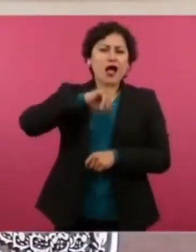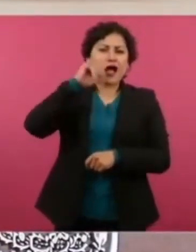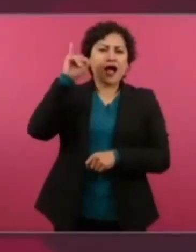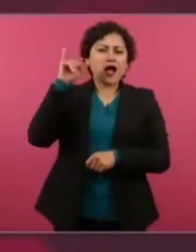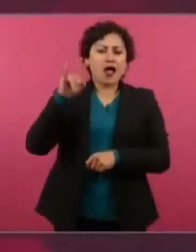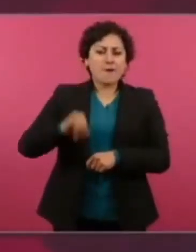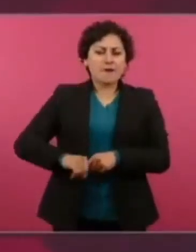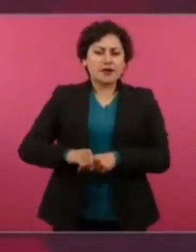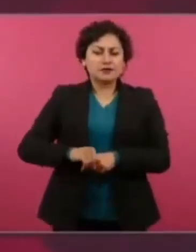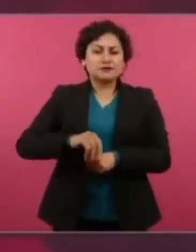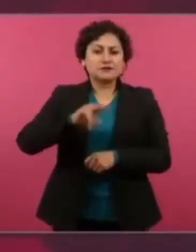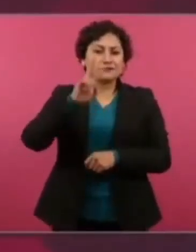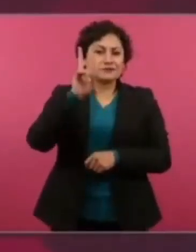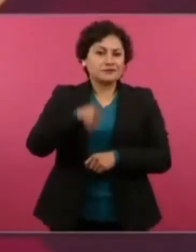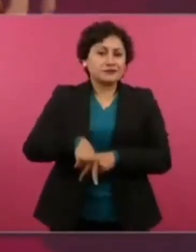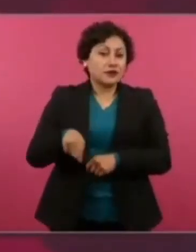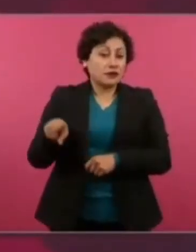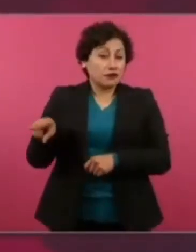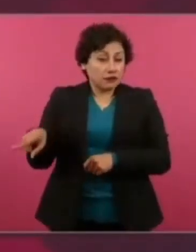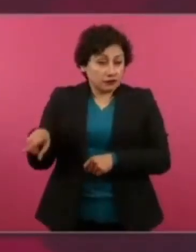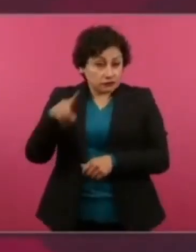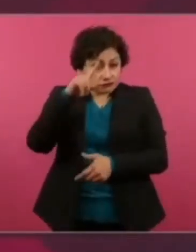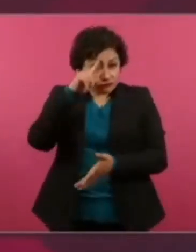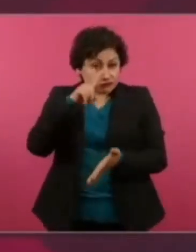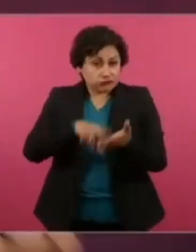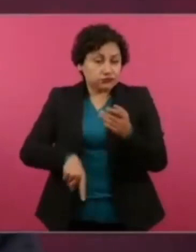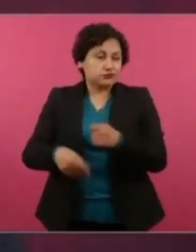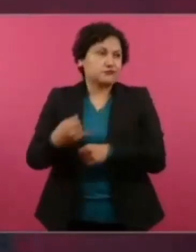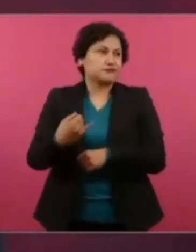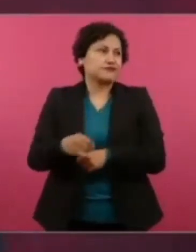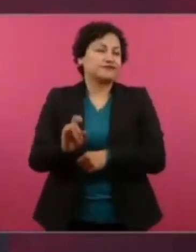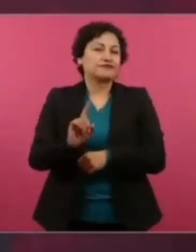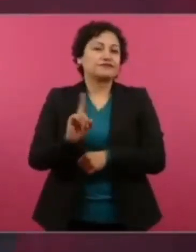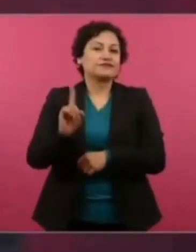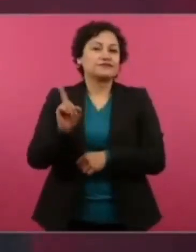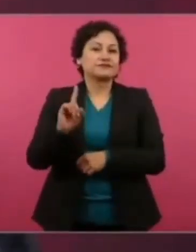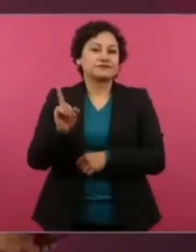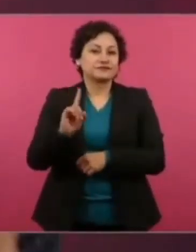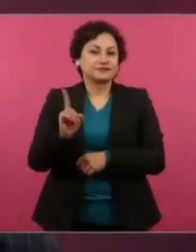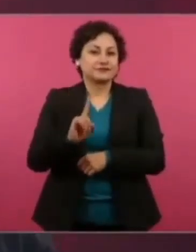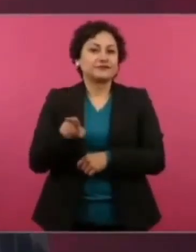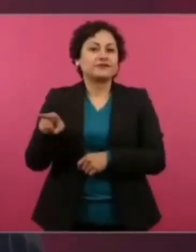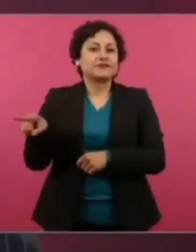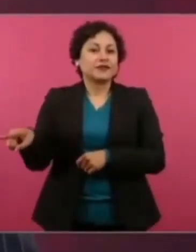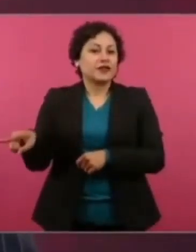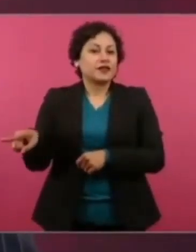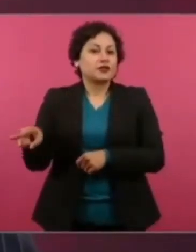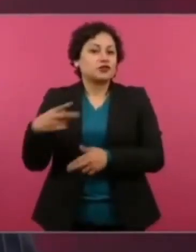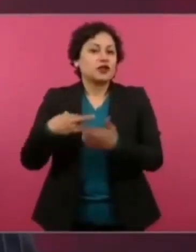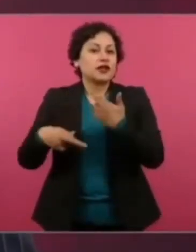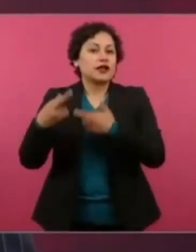No, no, no, no, no, esos volverían al boletín